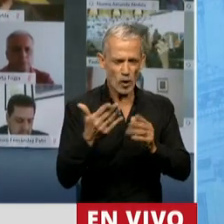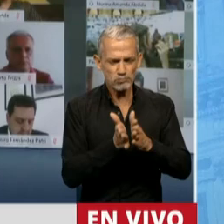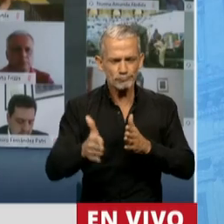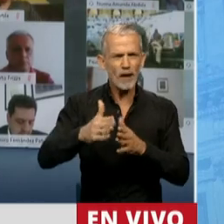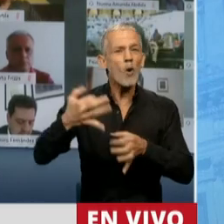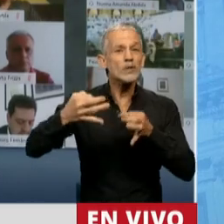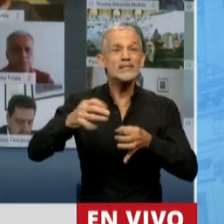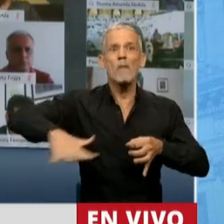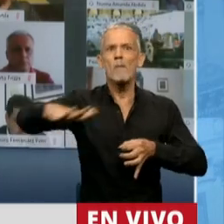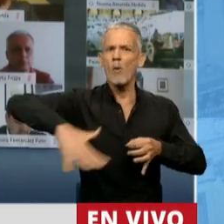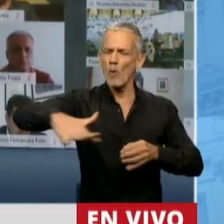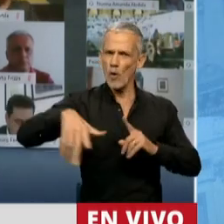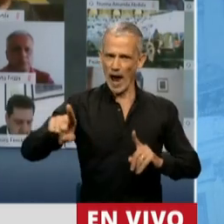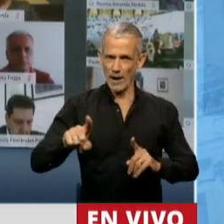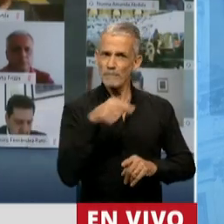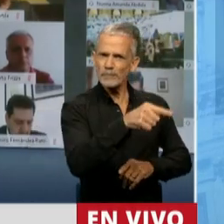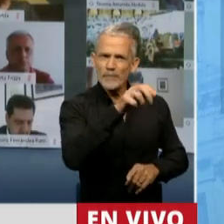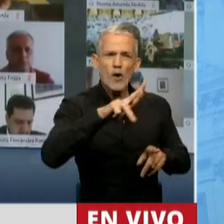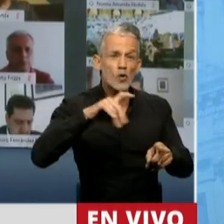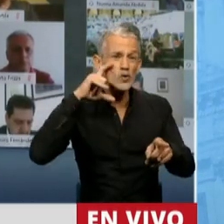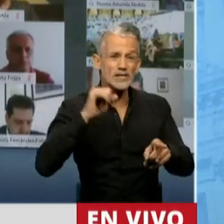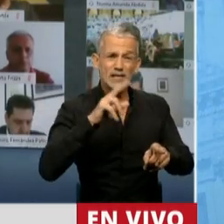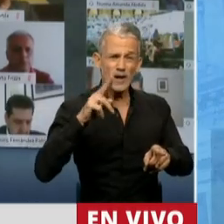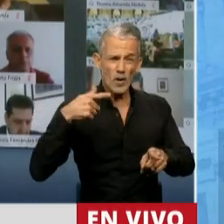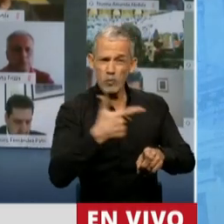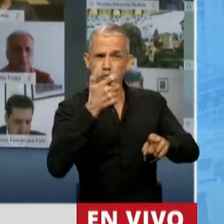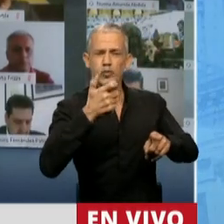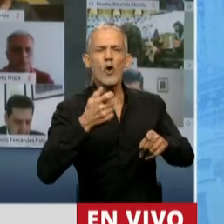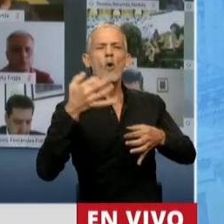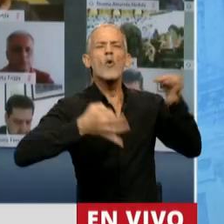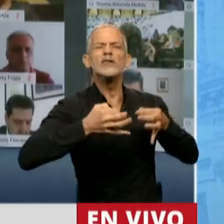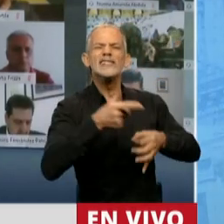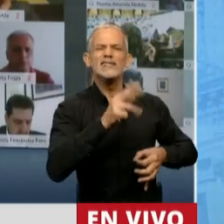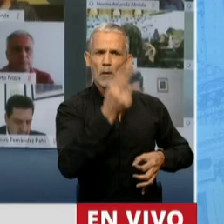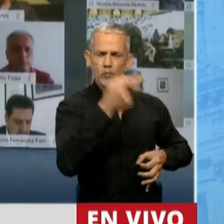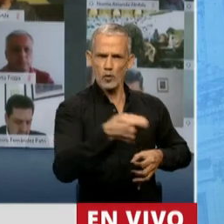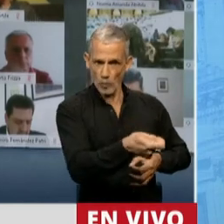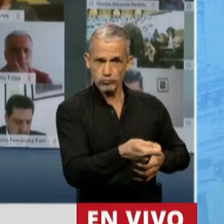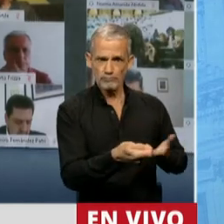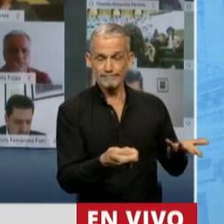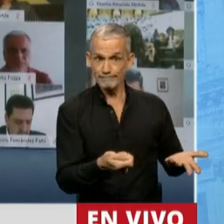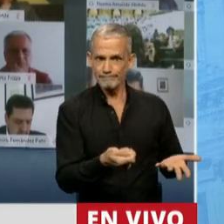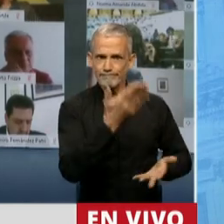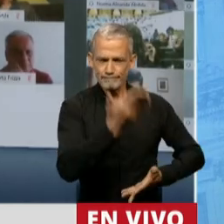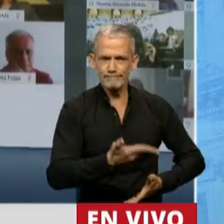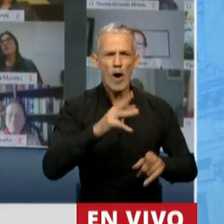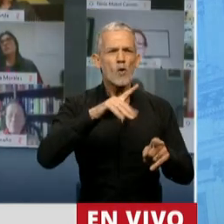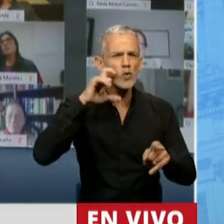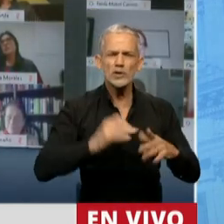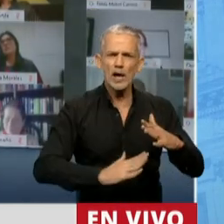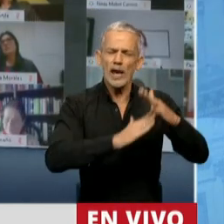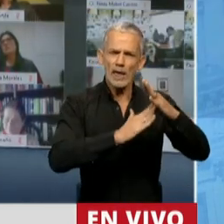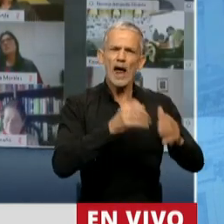expresa que el sindicalista fue ajusticiado. Bueno, Rucci, un líder nacional y popular,